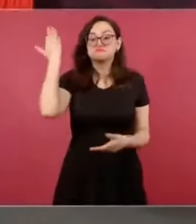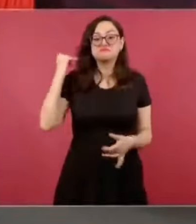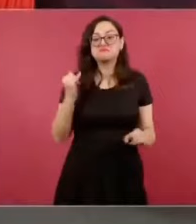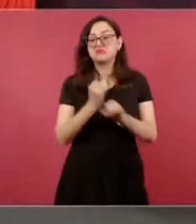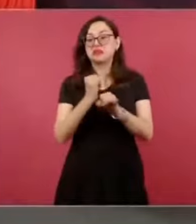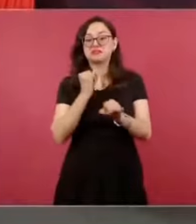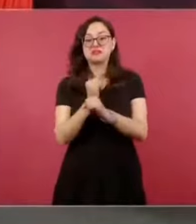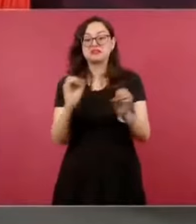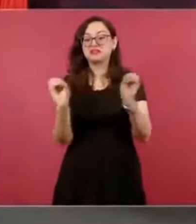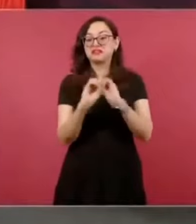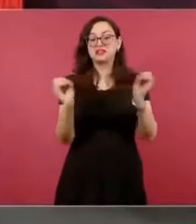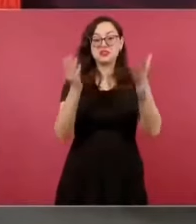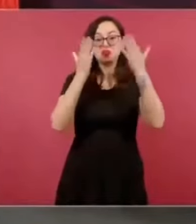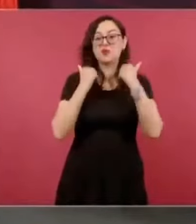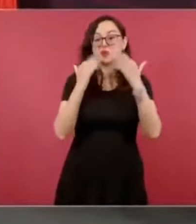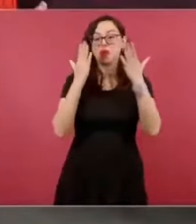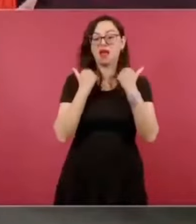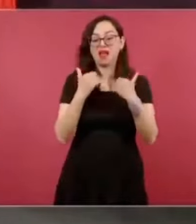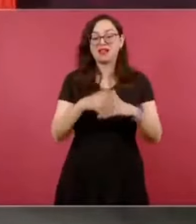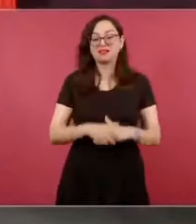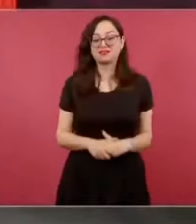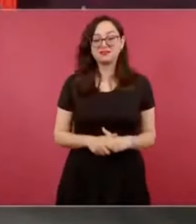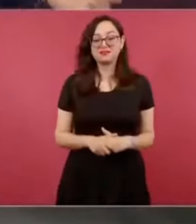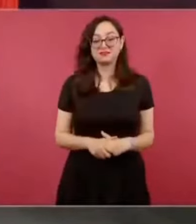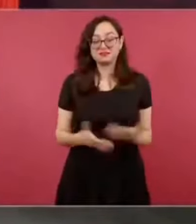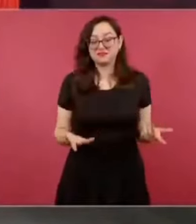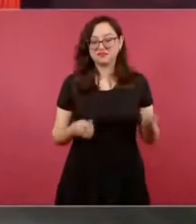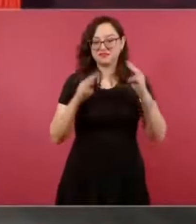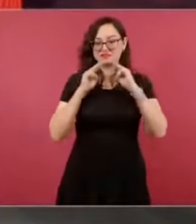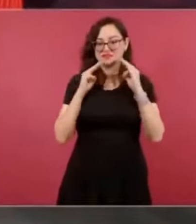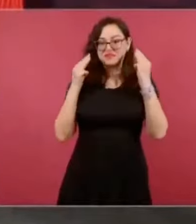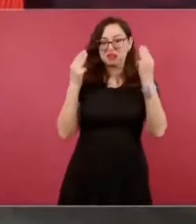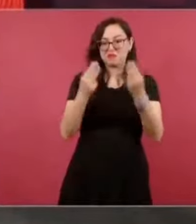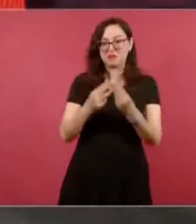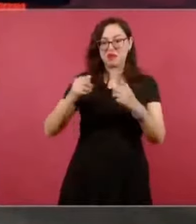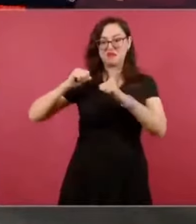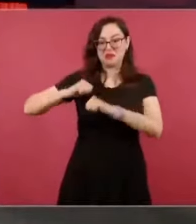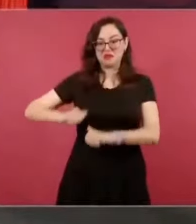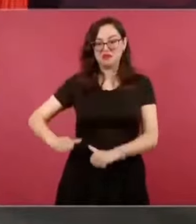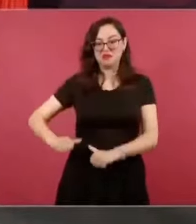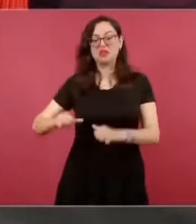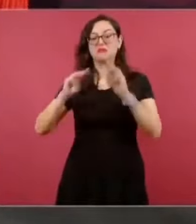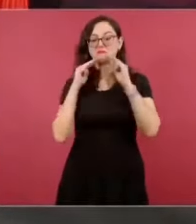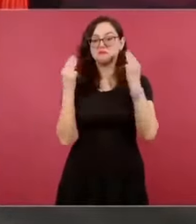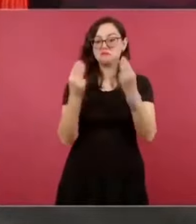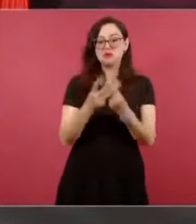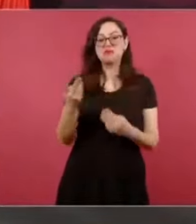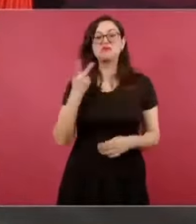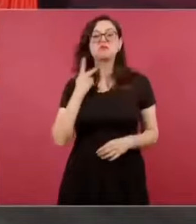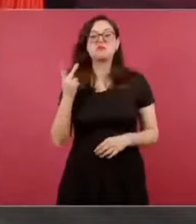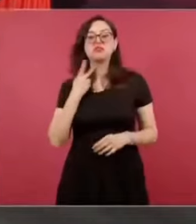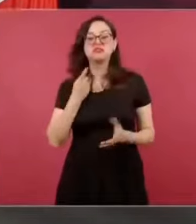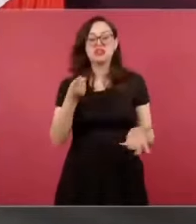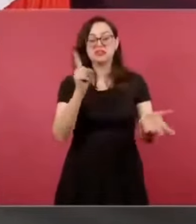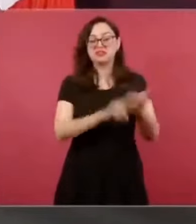Y la mafia del poder acaparó a todos los medios,